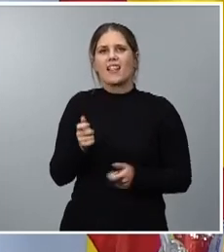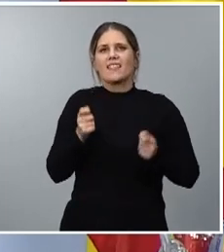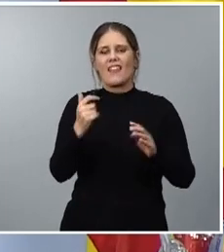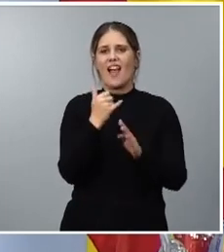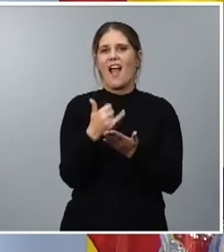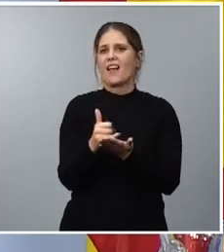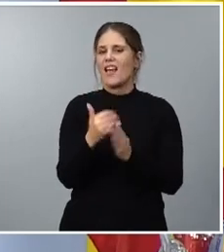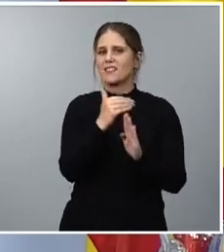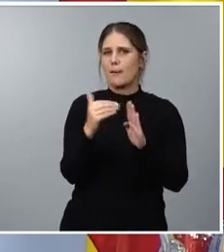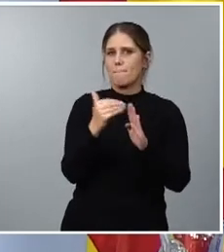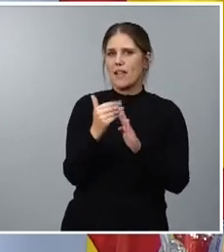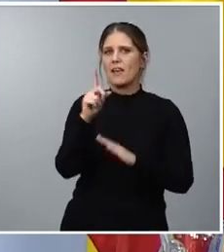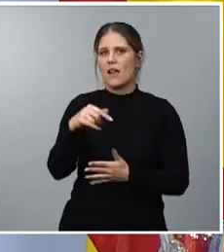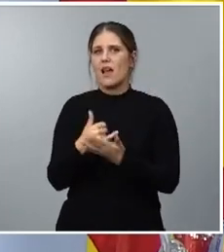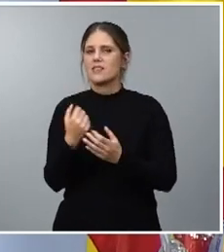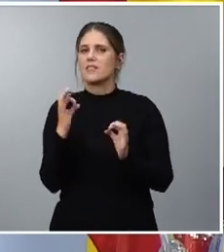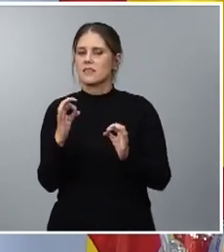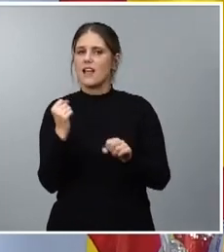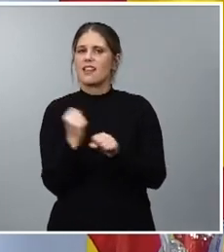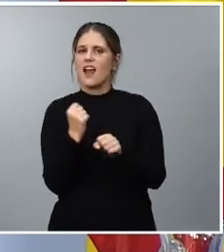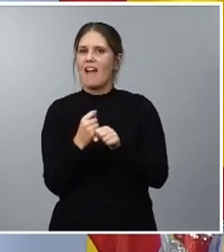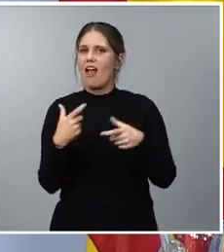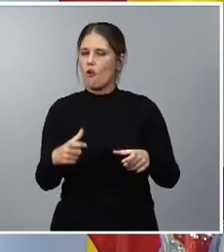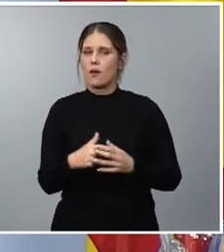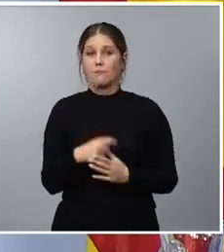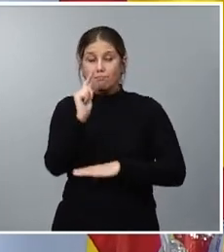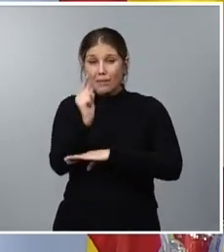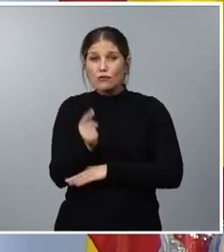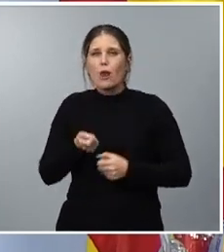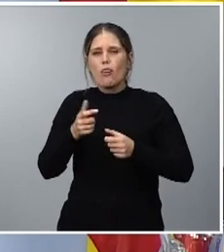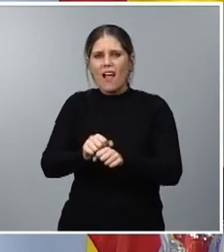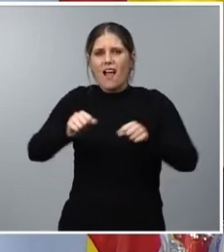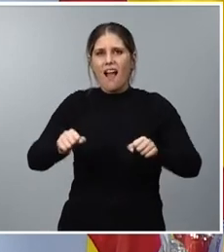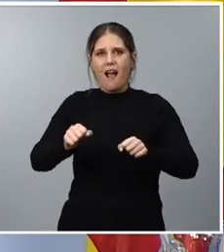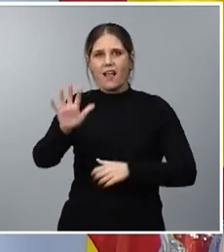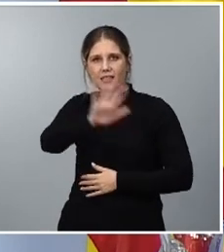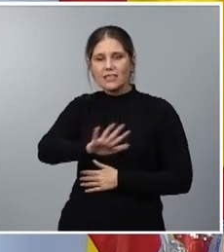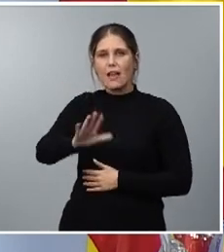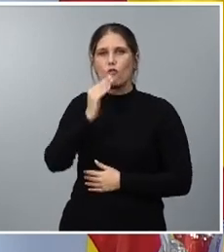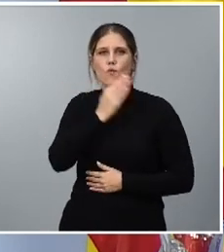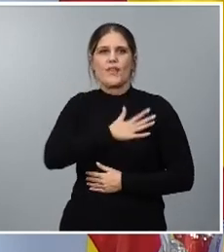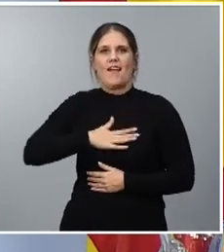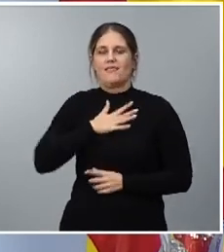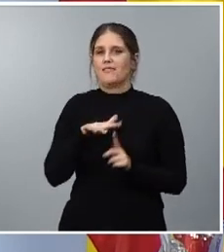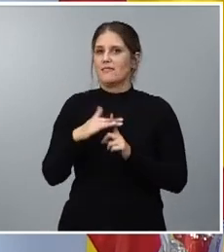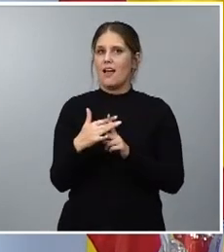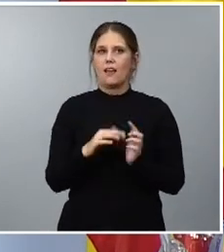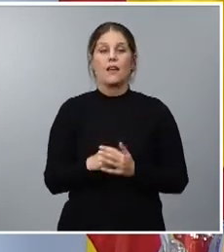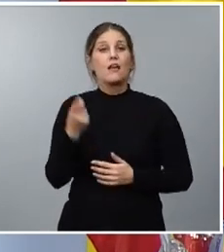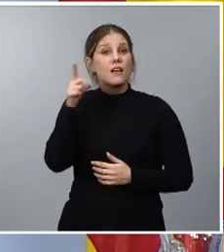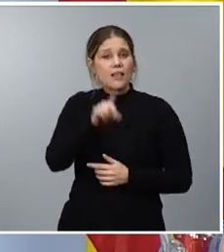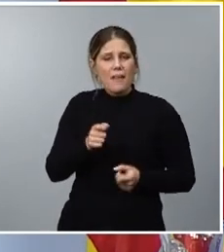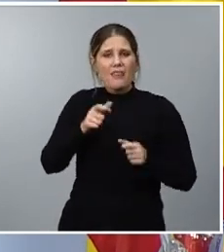y la clase trabajadora son unos presupuestos que van a fortalecer el estado del bienestar y también que van a consolidar